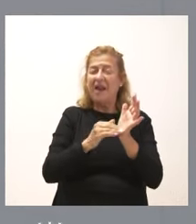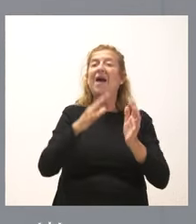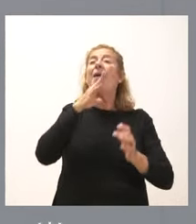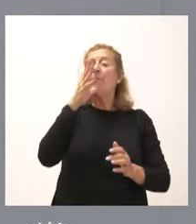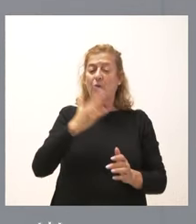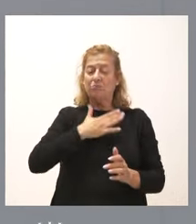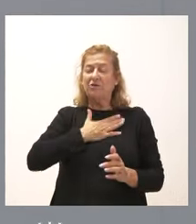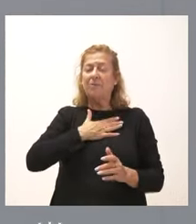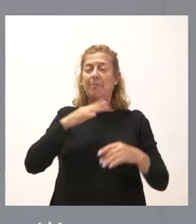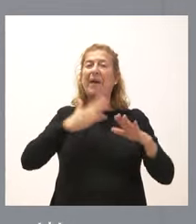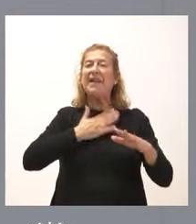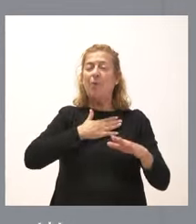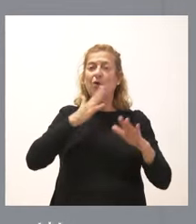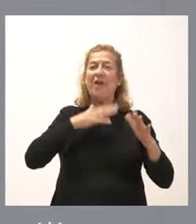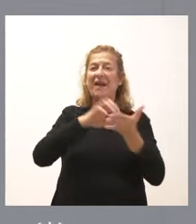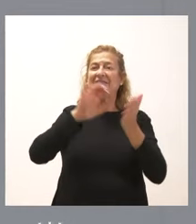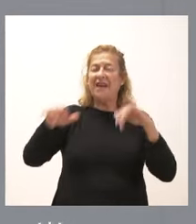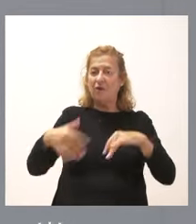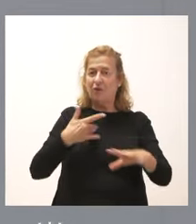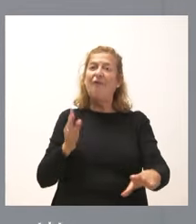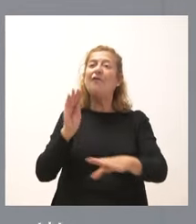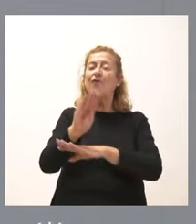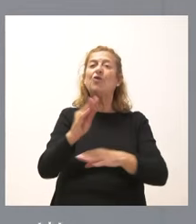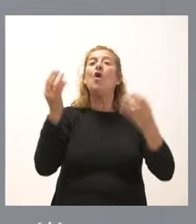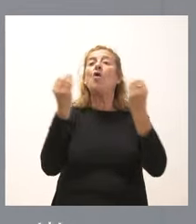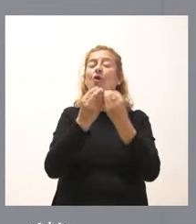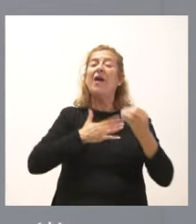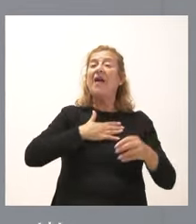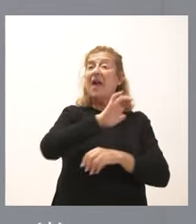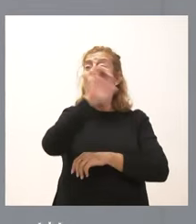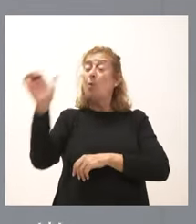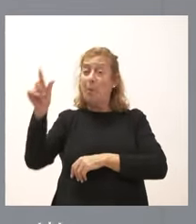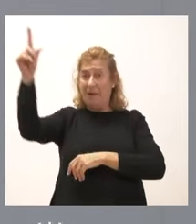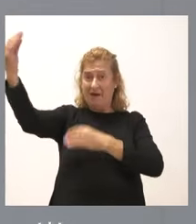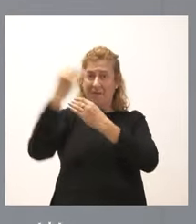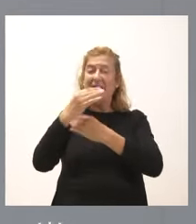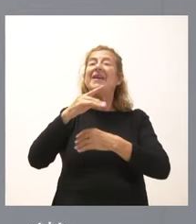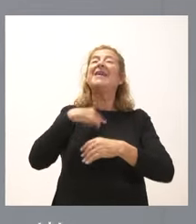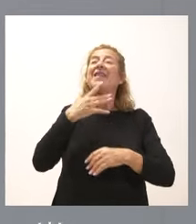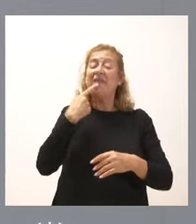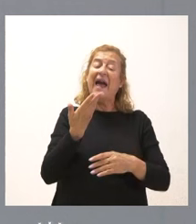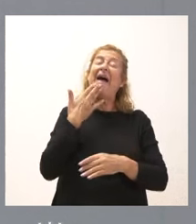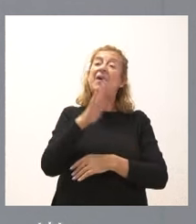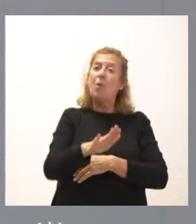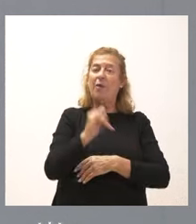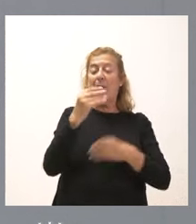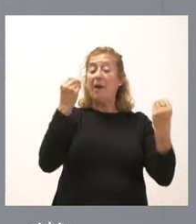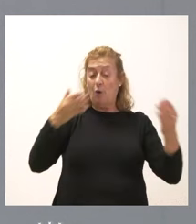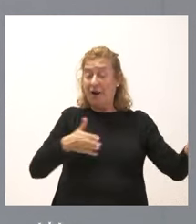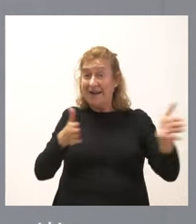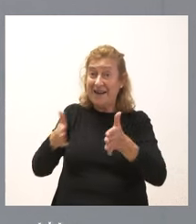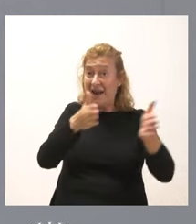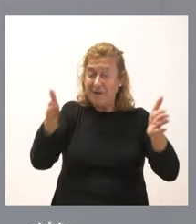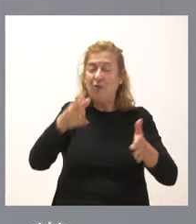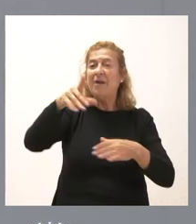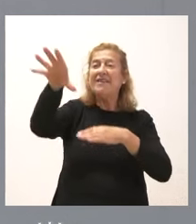patrimonio cultural de Castilla y León. Este proyecto se financia con fondos de la Unión Europea. Se trata de adecuar y mejorar esta senda que se